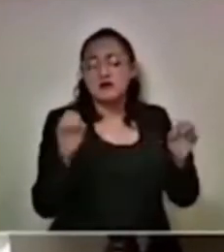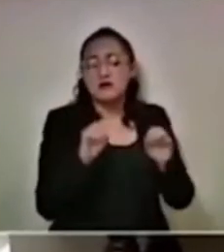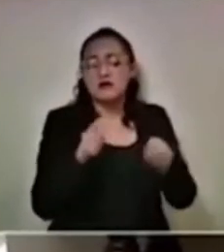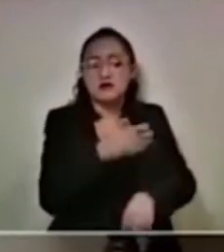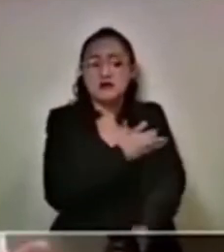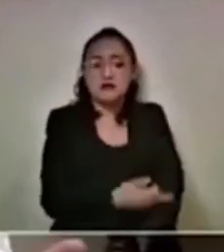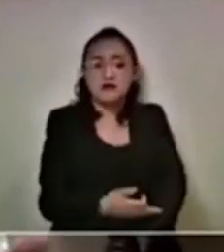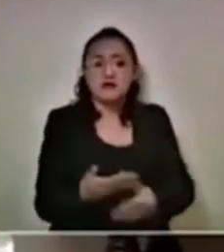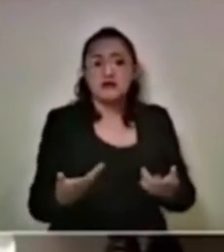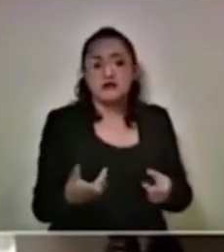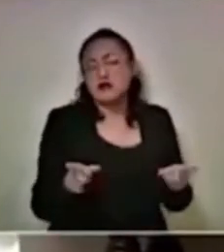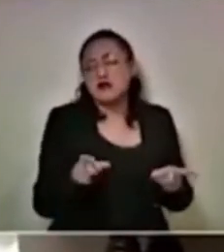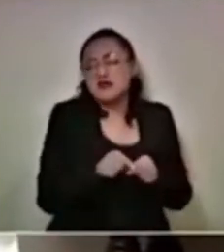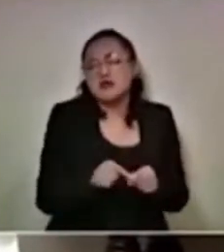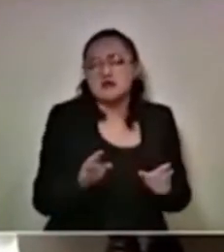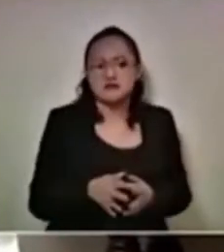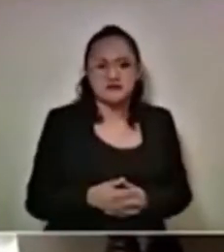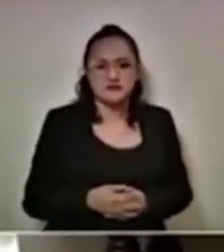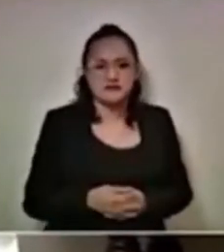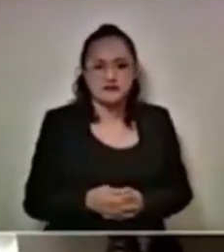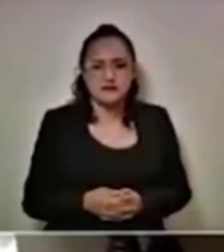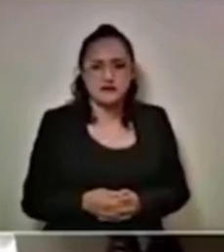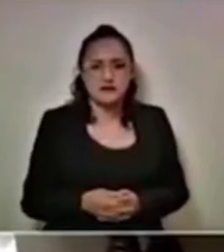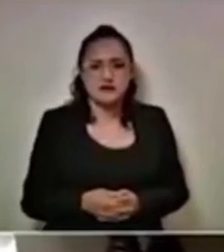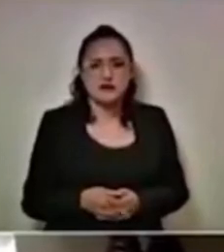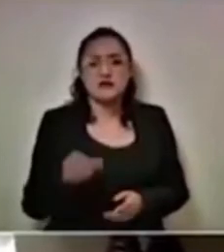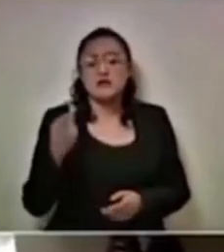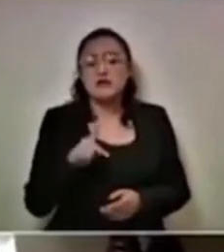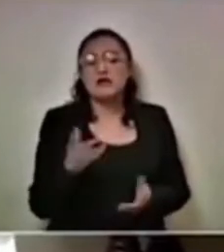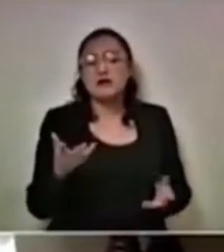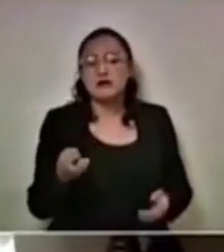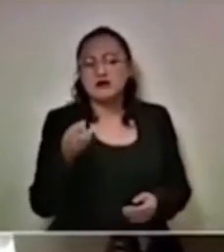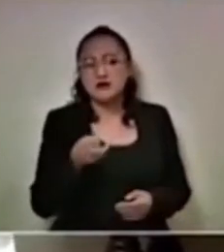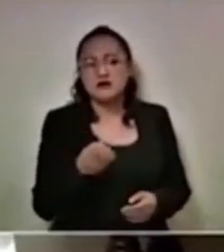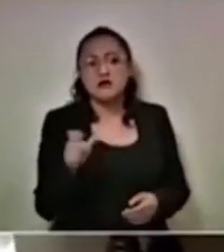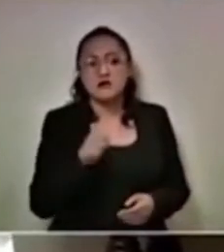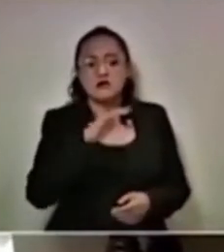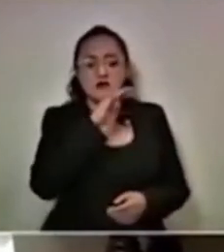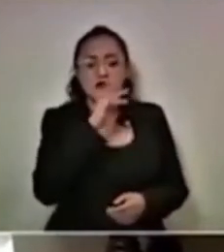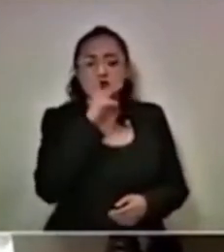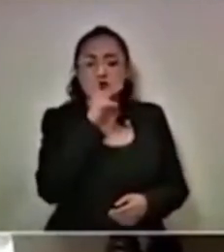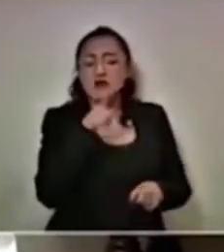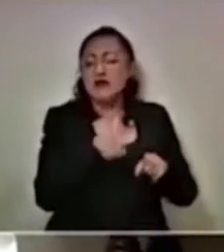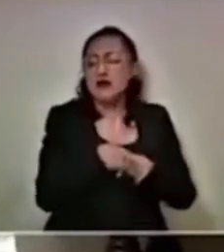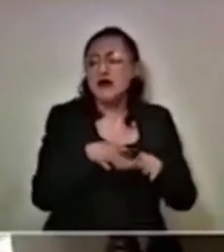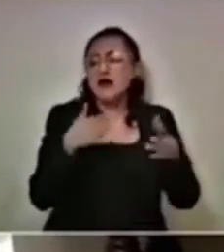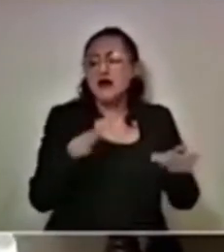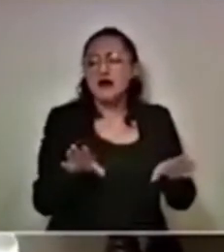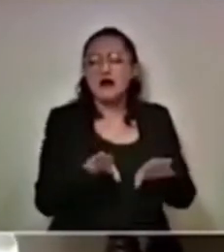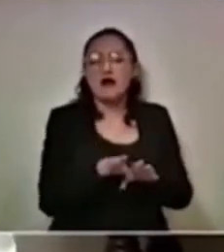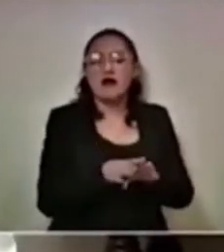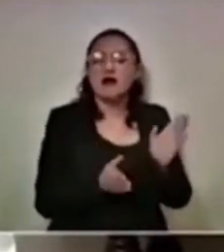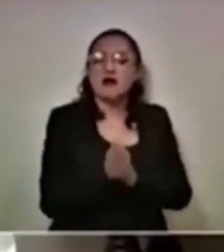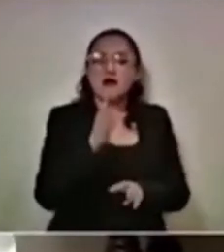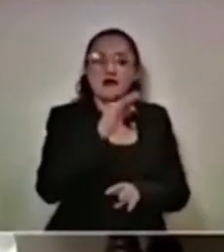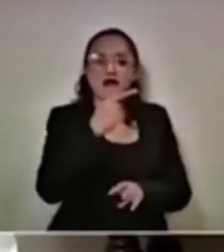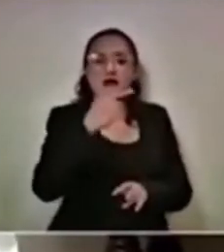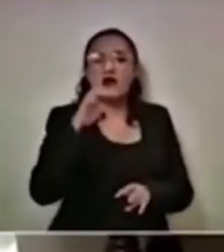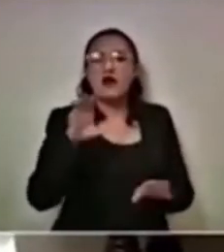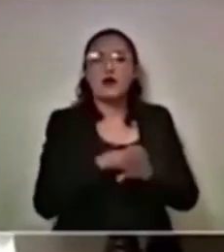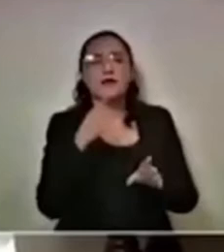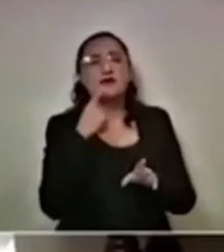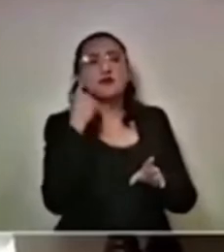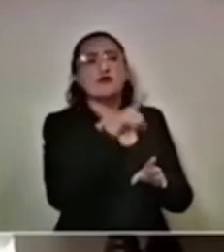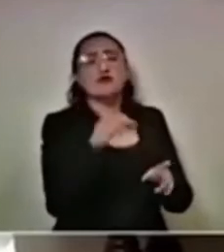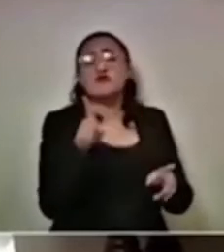sus familiares fue brevísimo, pero fue aquel en el cual la mamá, el papá, el hermano fueron a la fiscalía a presentar